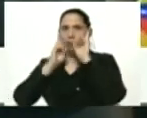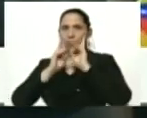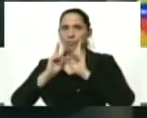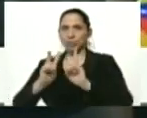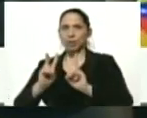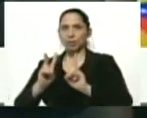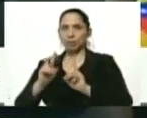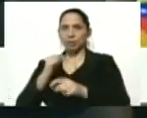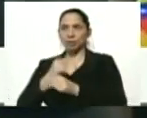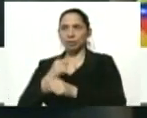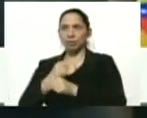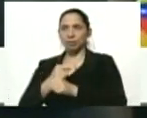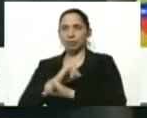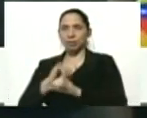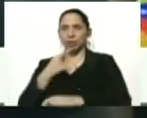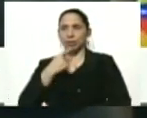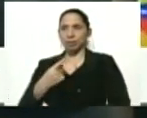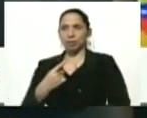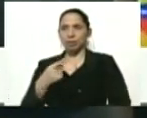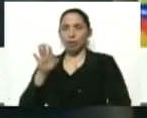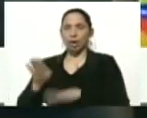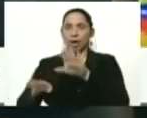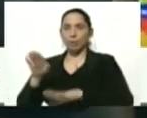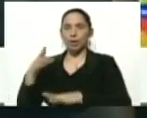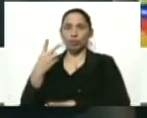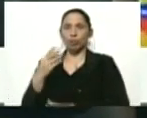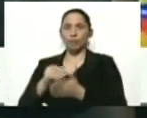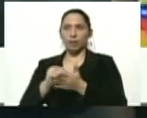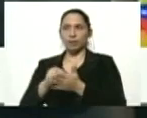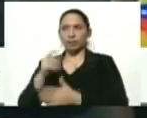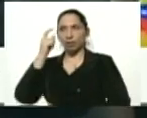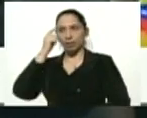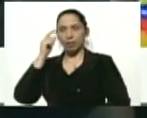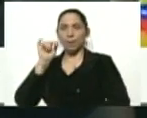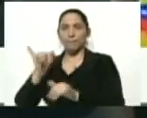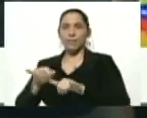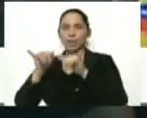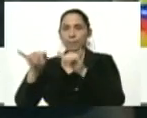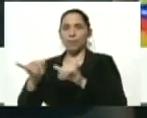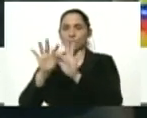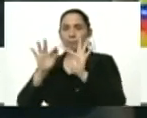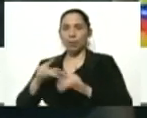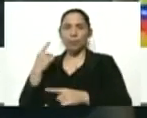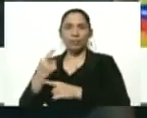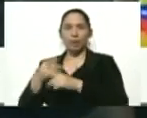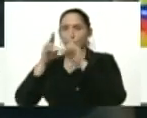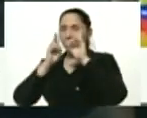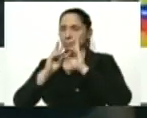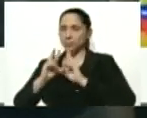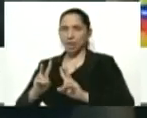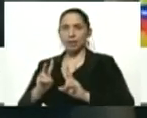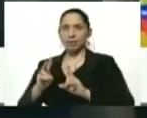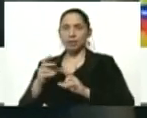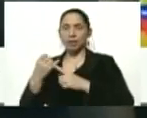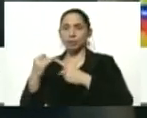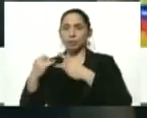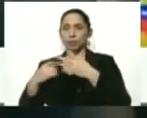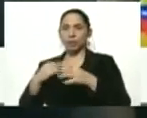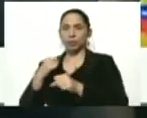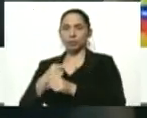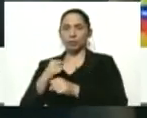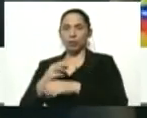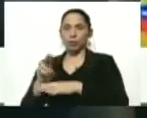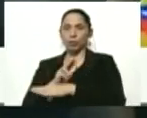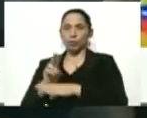superficies de trabajo, ya lo hemos dicho, al menos dos veces al día. De la misma forma, deben limpiarse periódicamente instrumentos de trabajo de uso